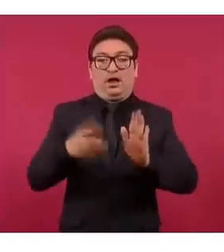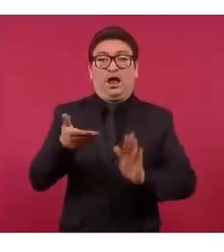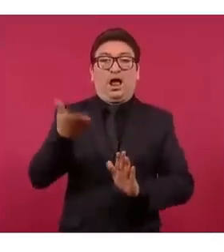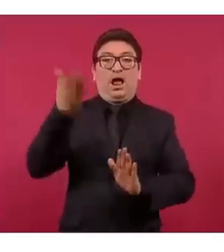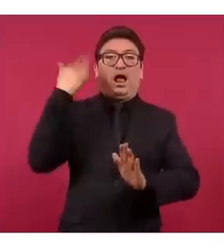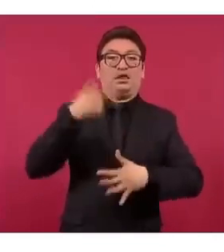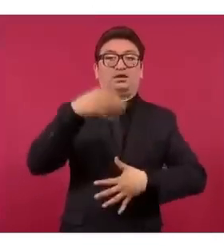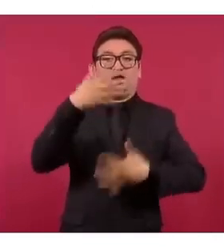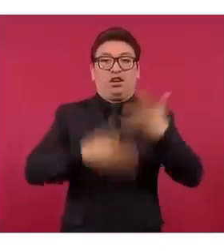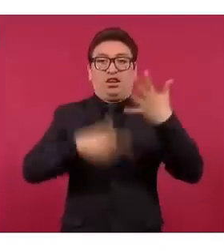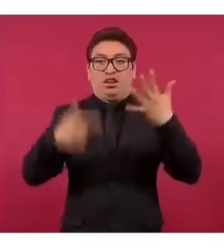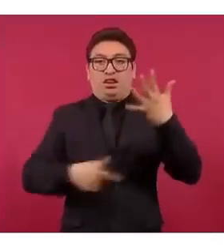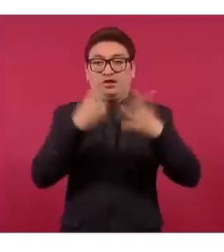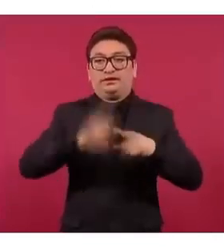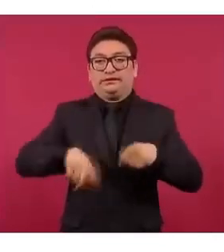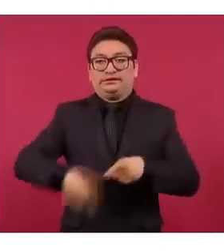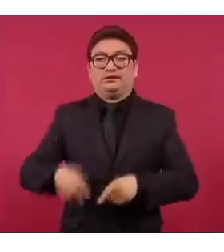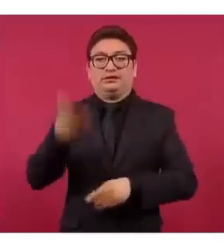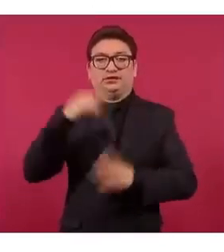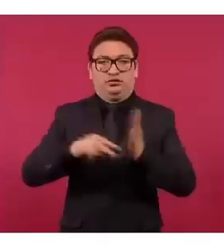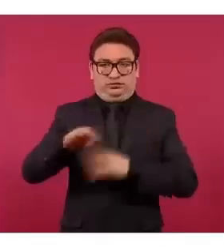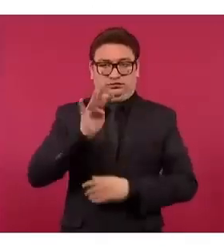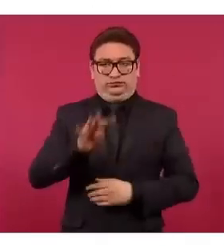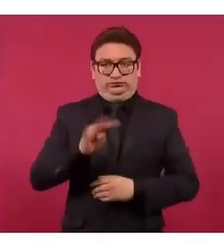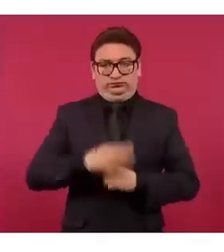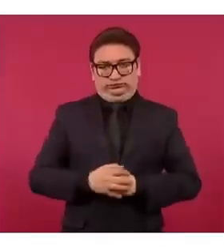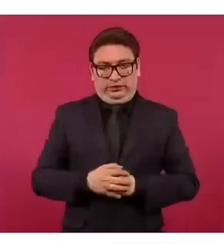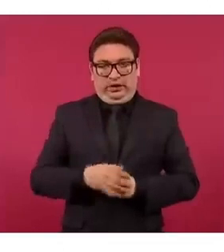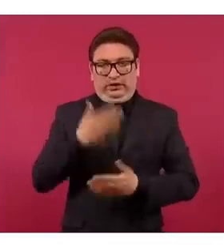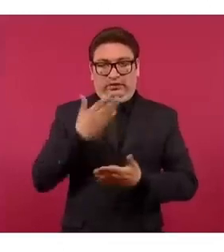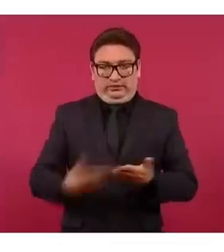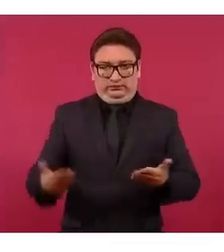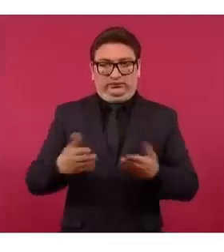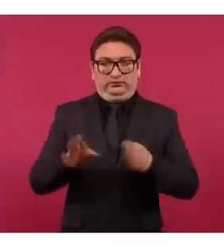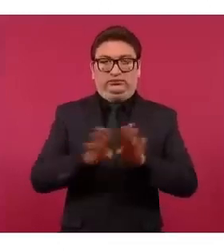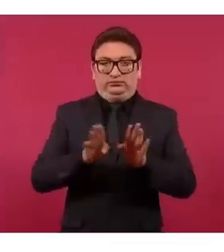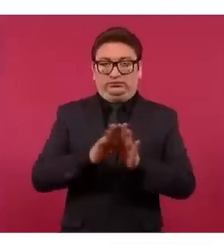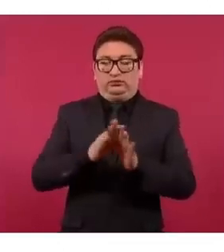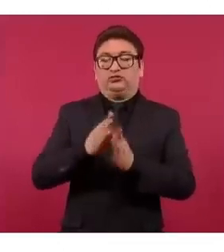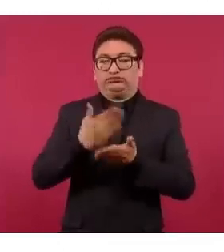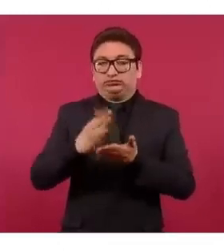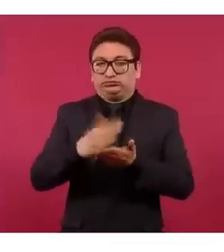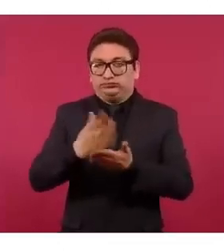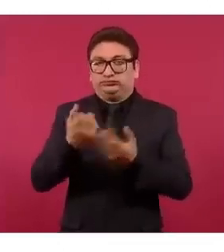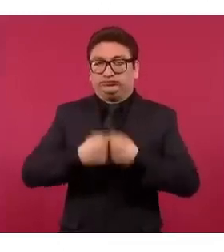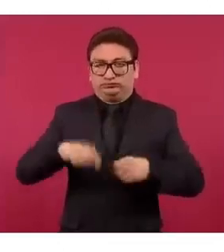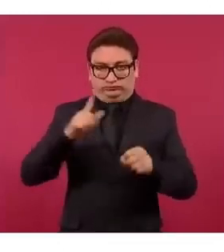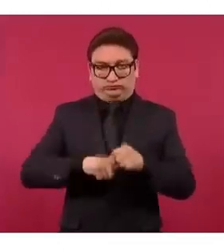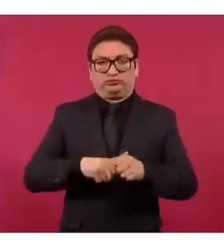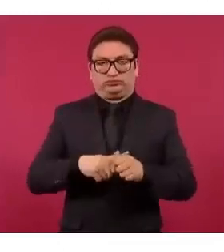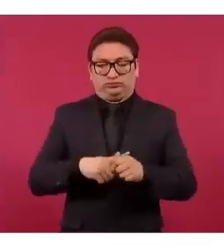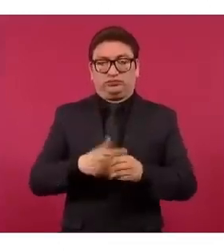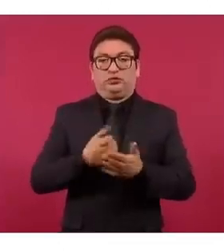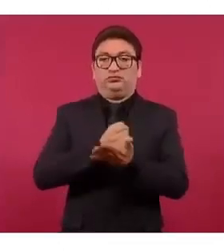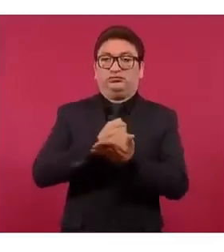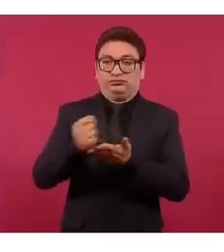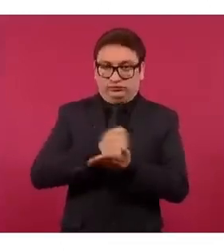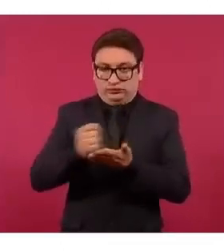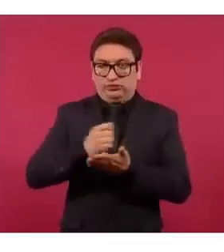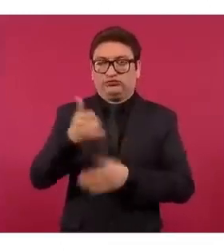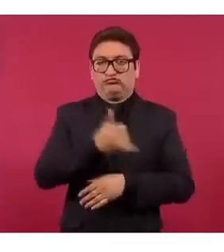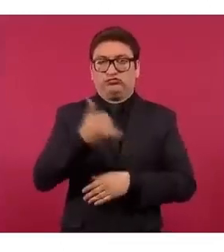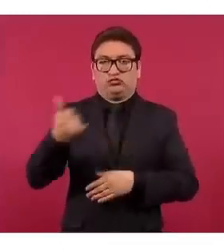carteras, se informó eso en 2019, se creó una política de cobranza social, se renovó el crédito del